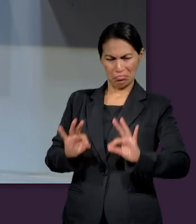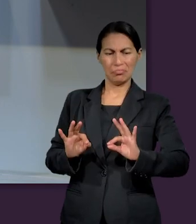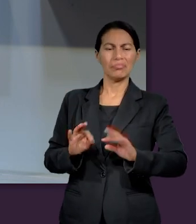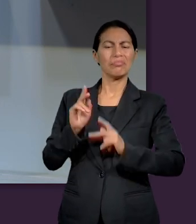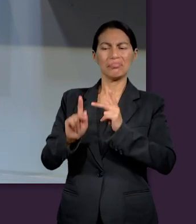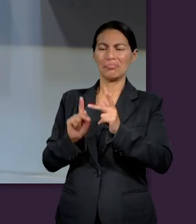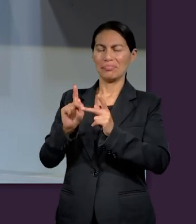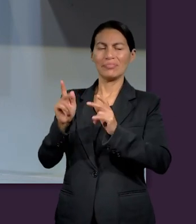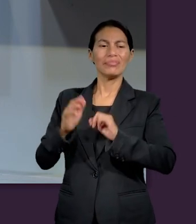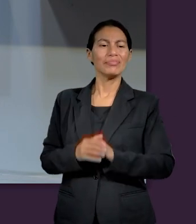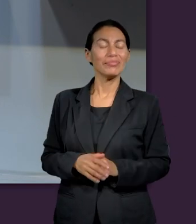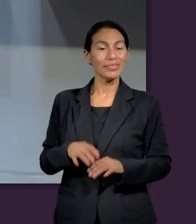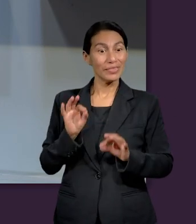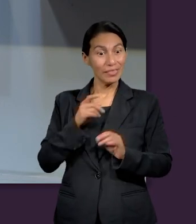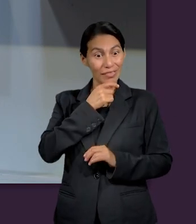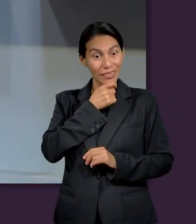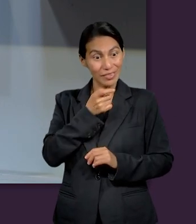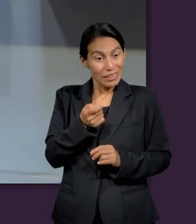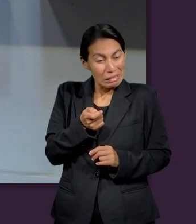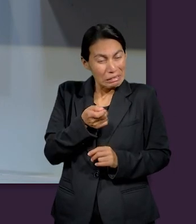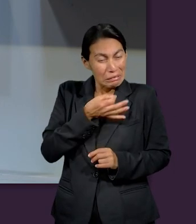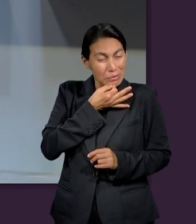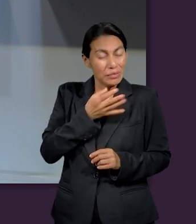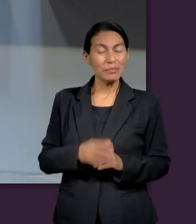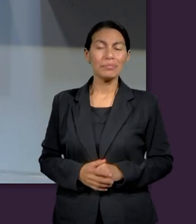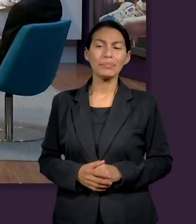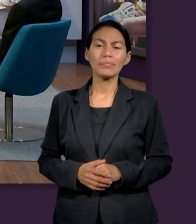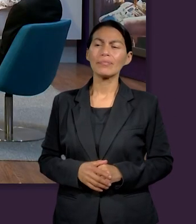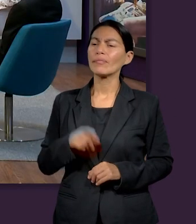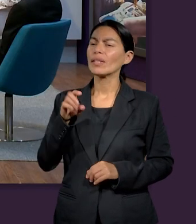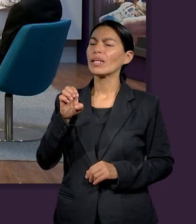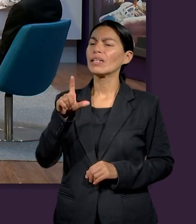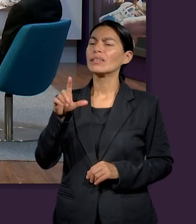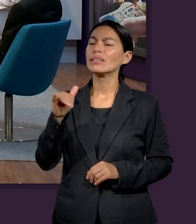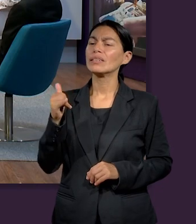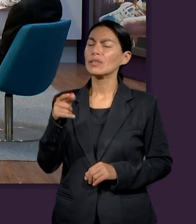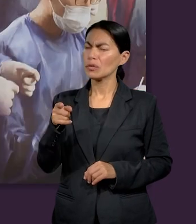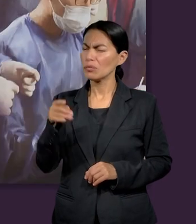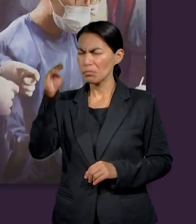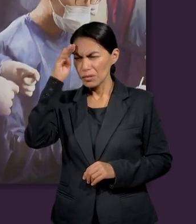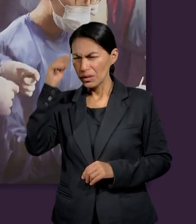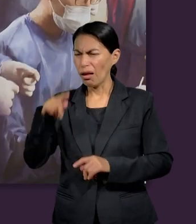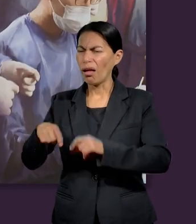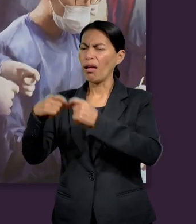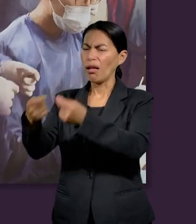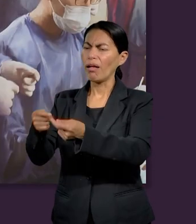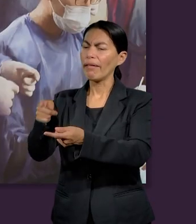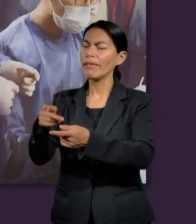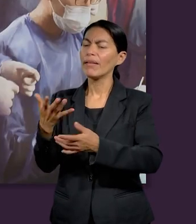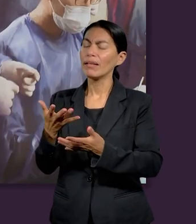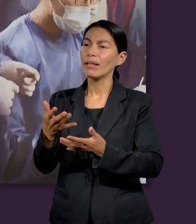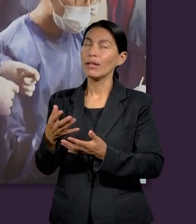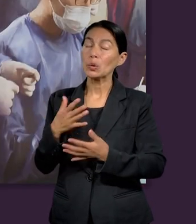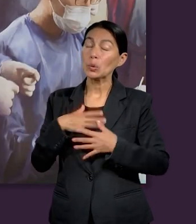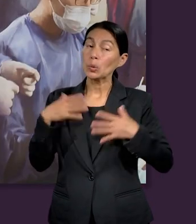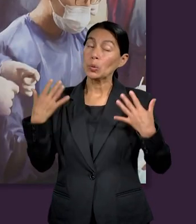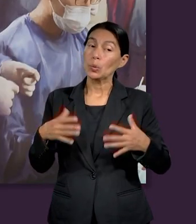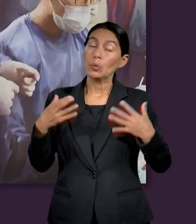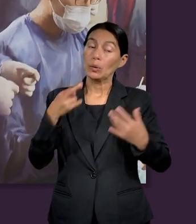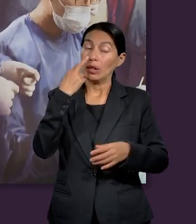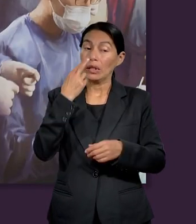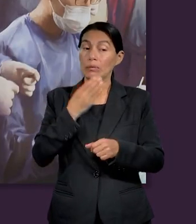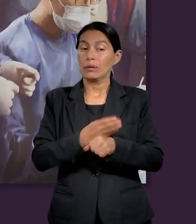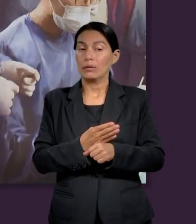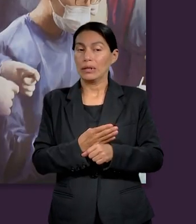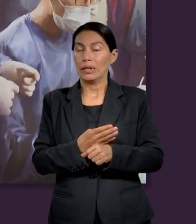¿qué sentirías Esli que el Señor dijera esas palabras de ti? una gran responsabilidad creo que el hecho